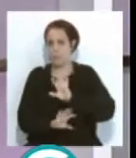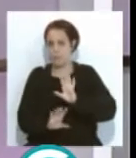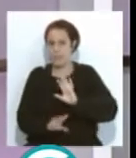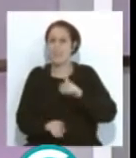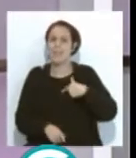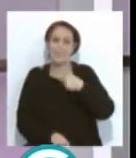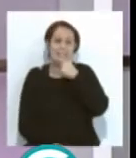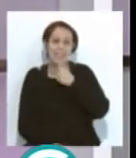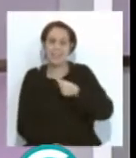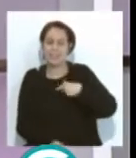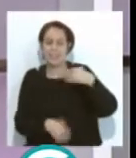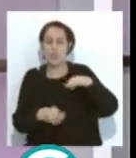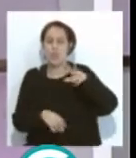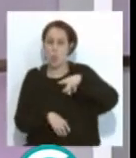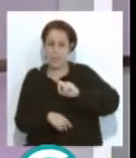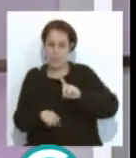eso es simple, como bien has dicho.